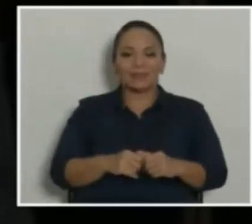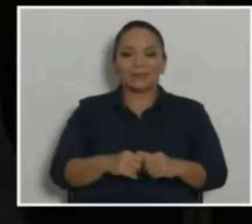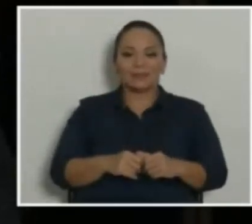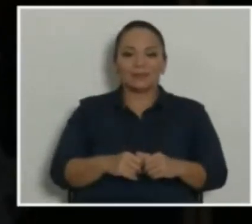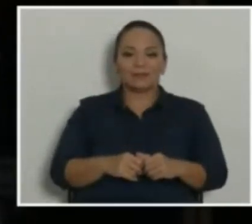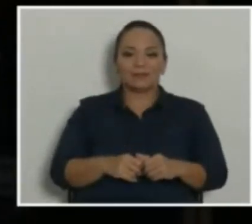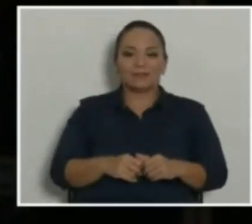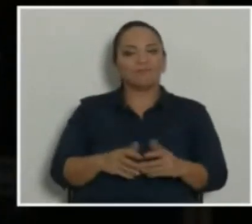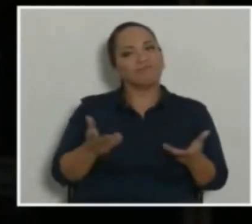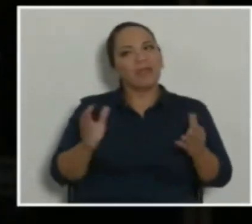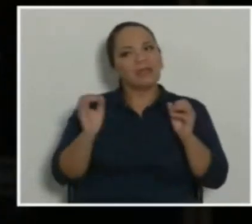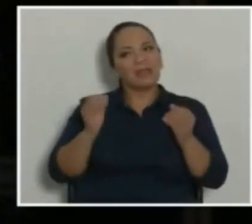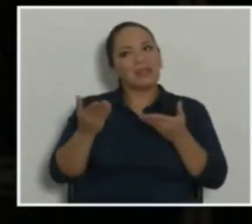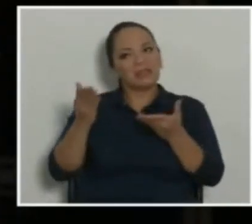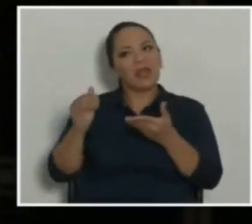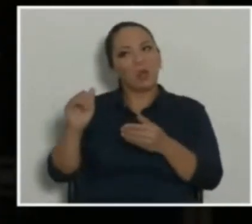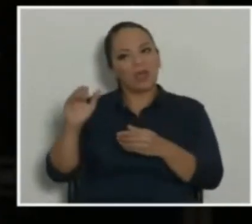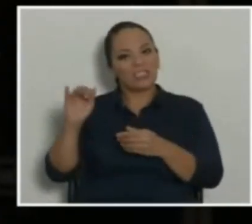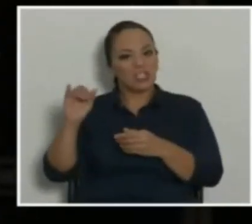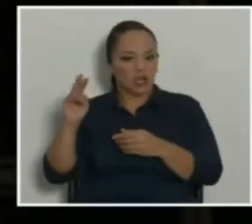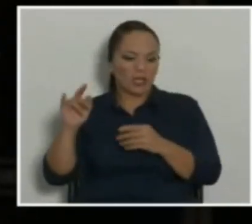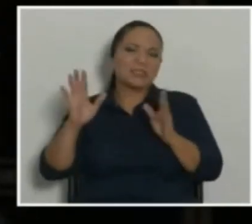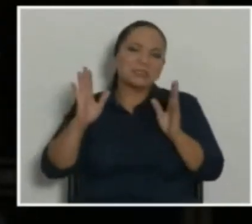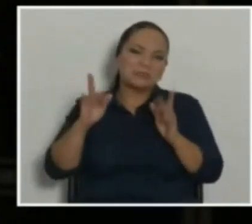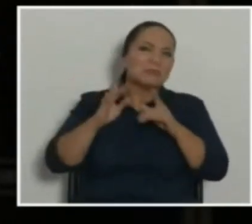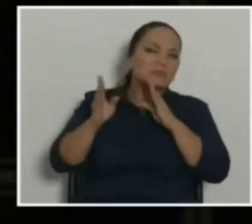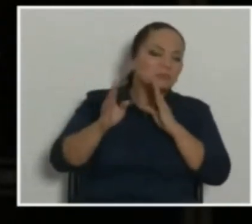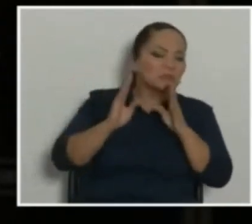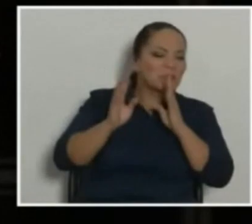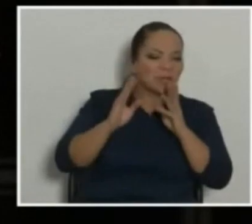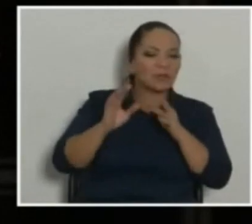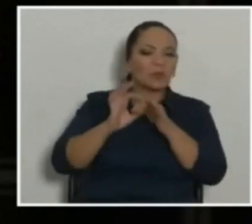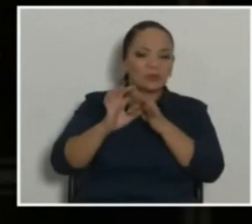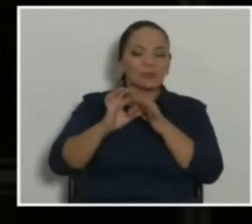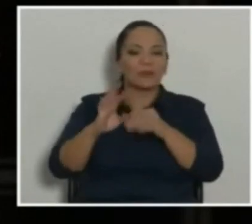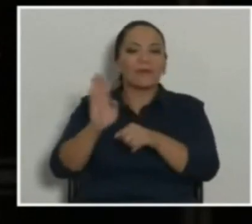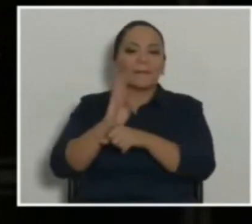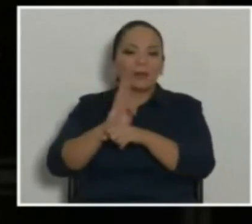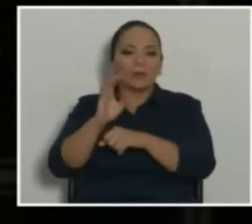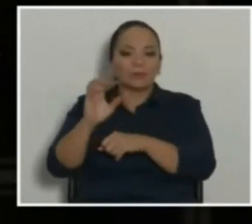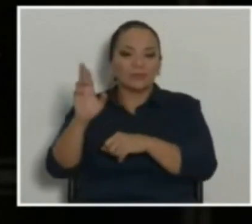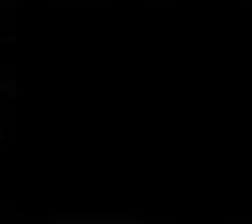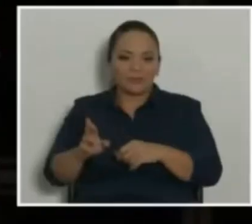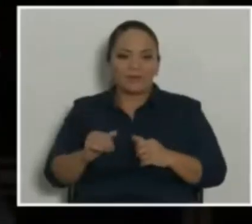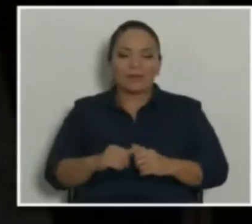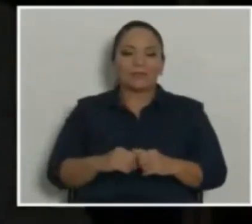tema ahí que deberíamos conversar y que lo hemos estado conversando con respecto al Banco de Costa Rica.